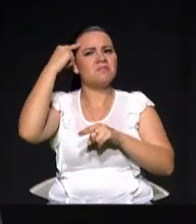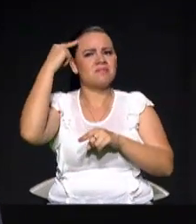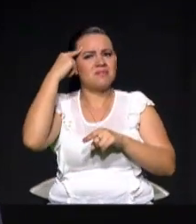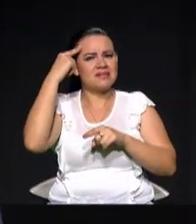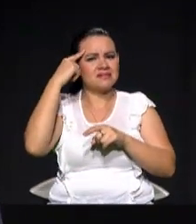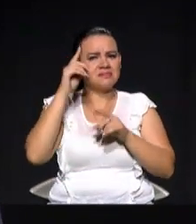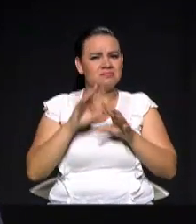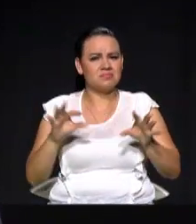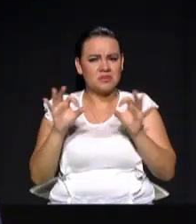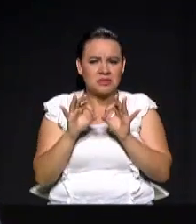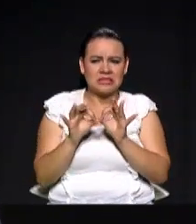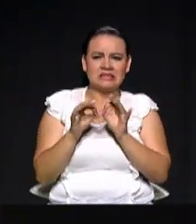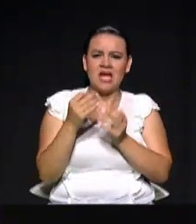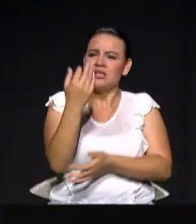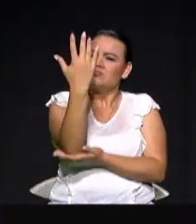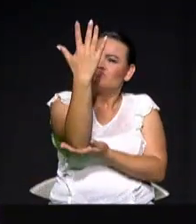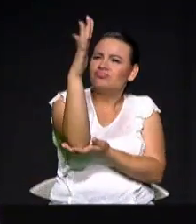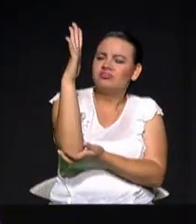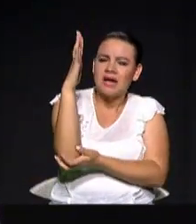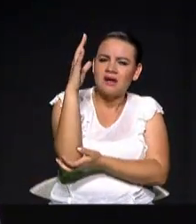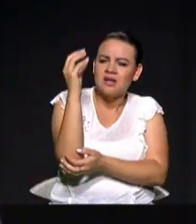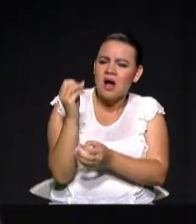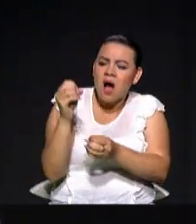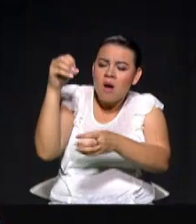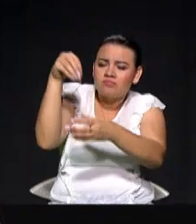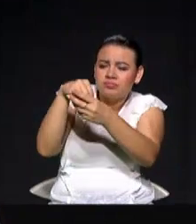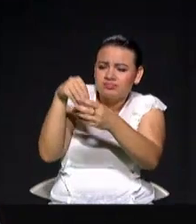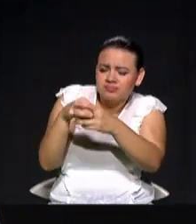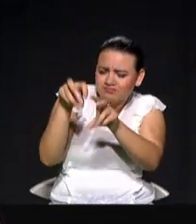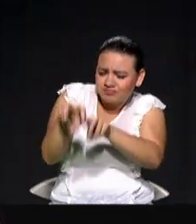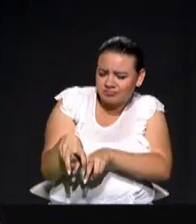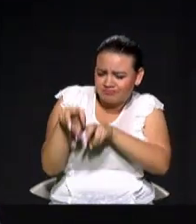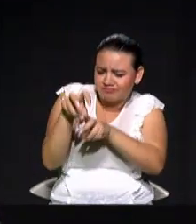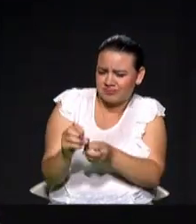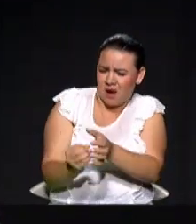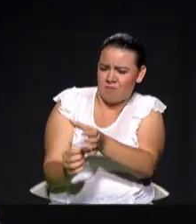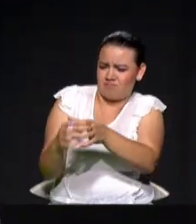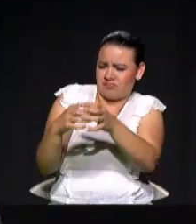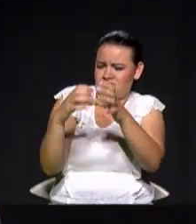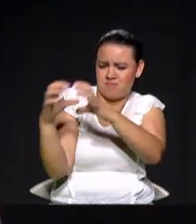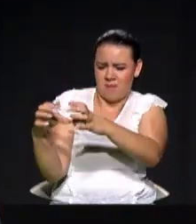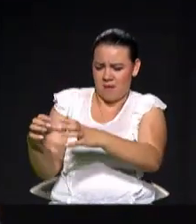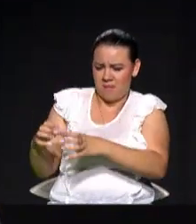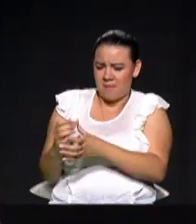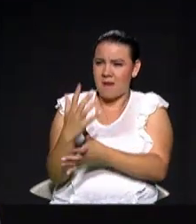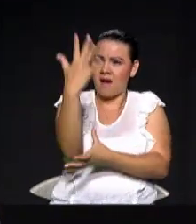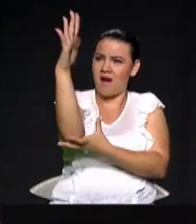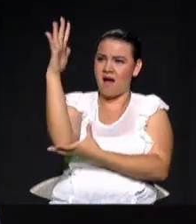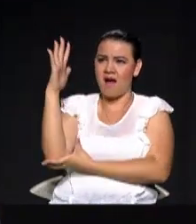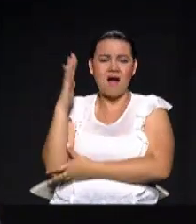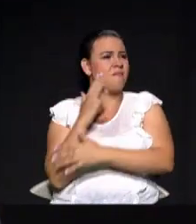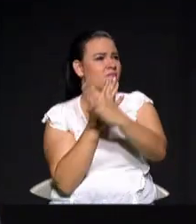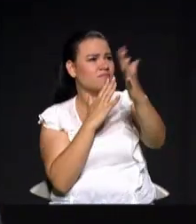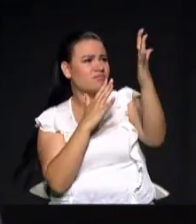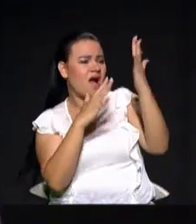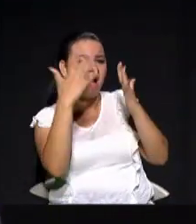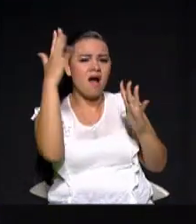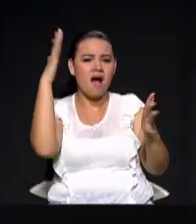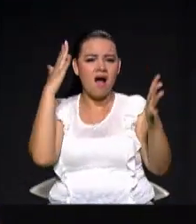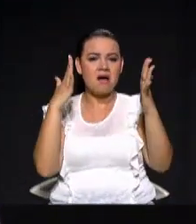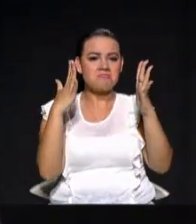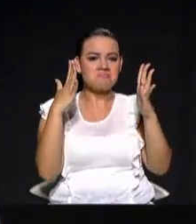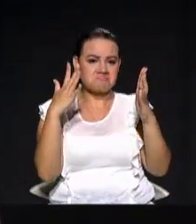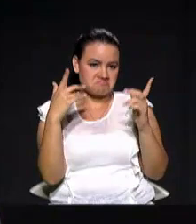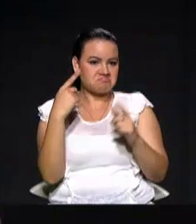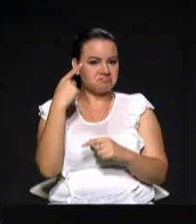los corredores verdes, es decir, de convertir a Medellín en una ciudad verde e inteligente. Creo que desde ese punto de vista se puede